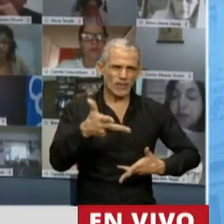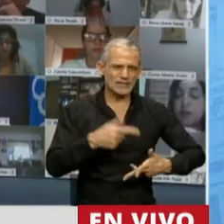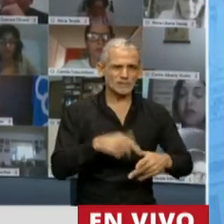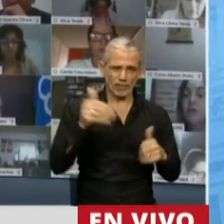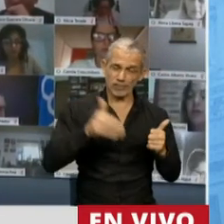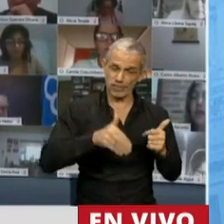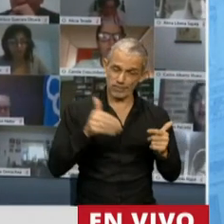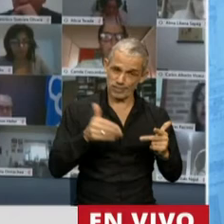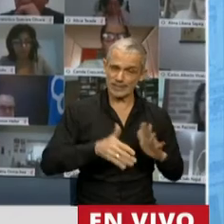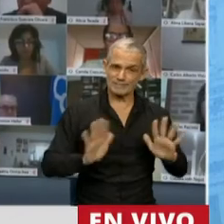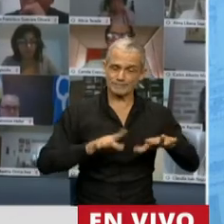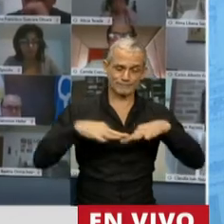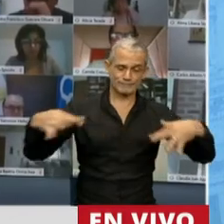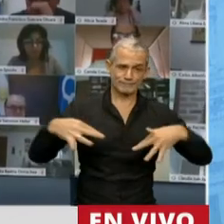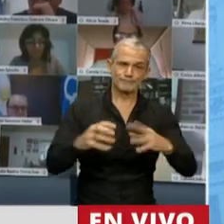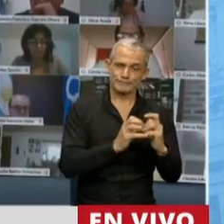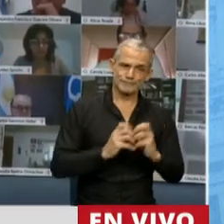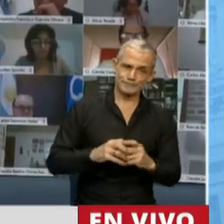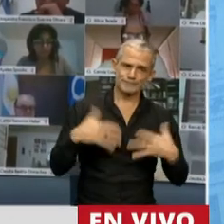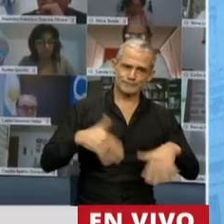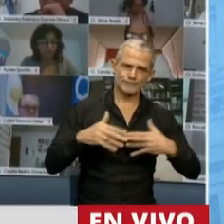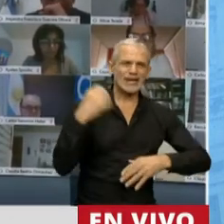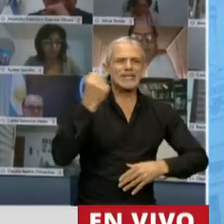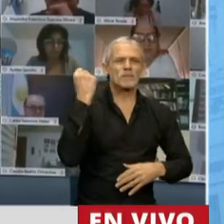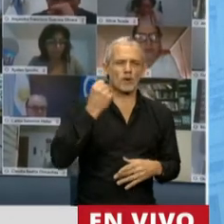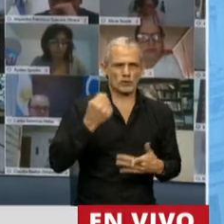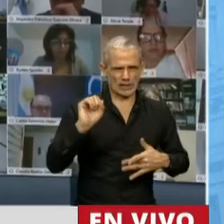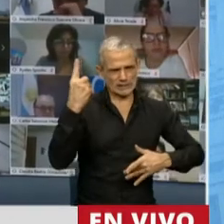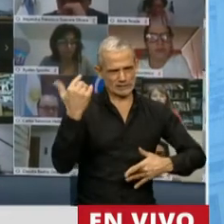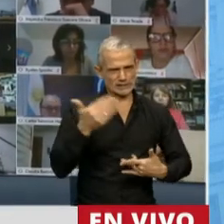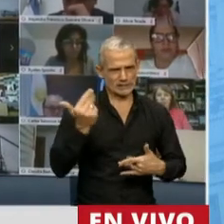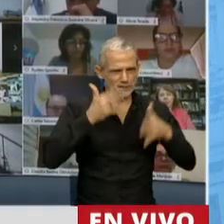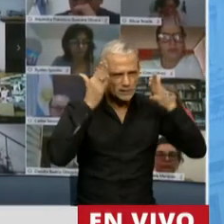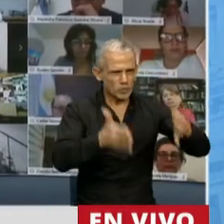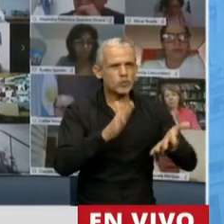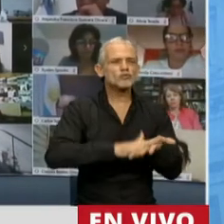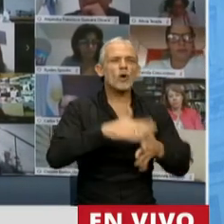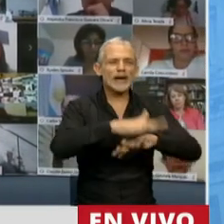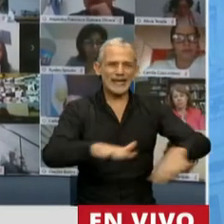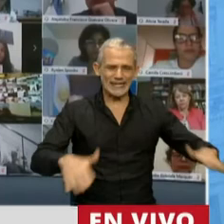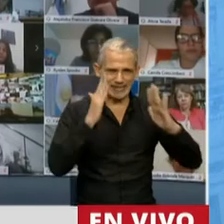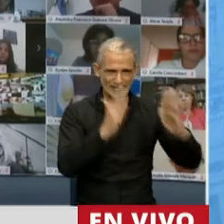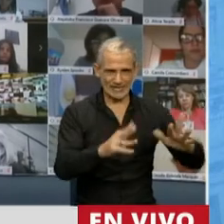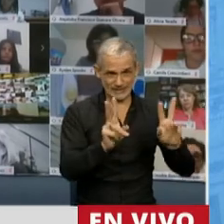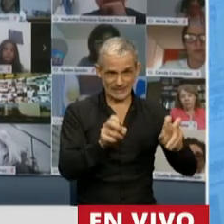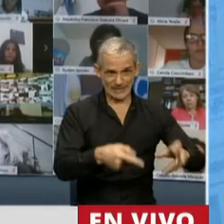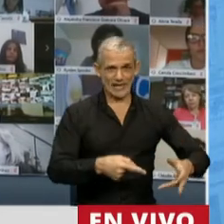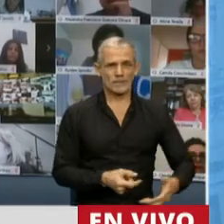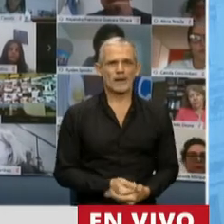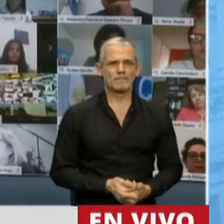demora del recinto en algo tan prioritario como es una política específica sobre niñez en este contexto.